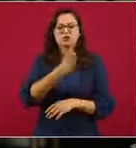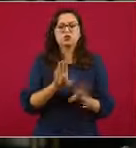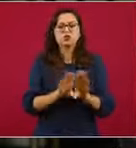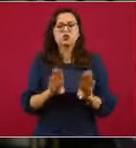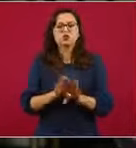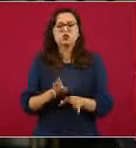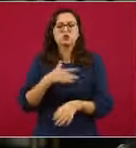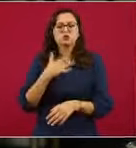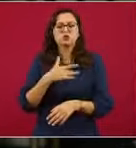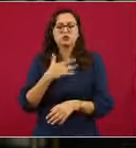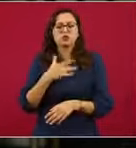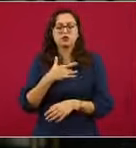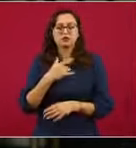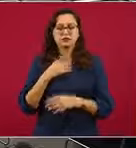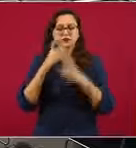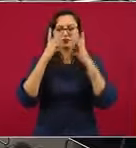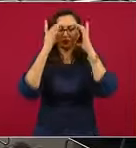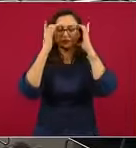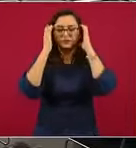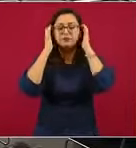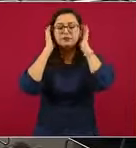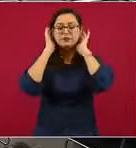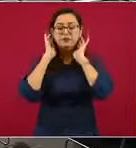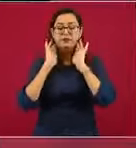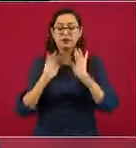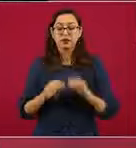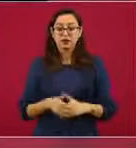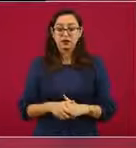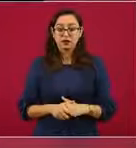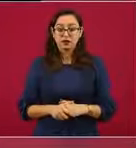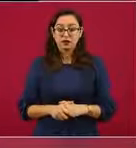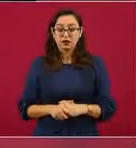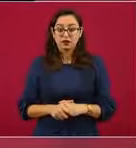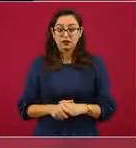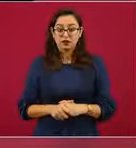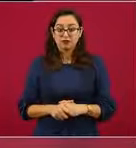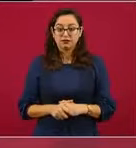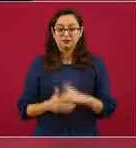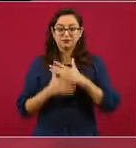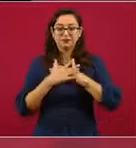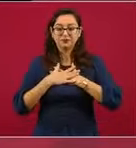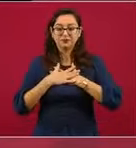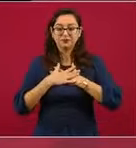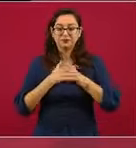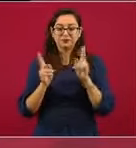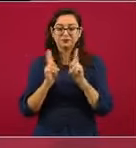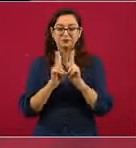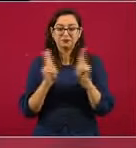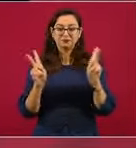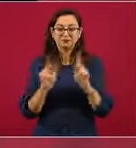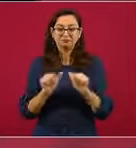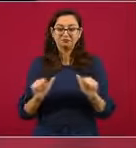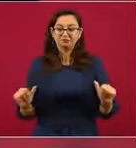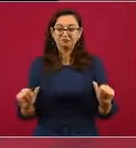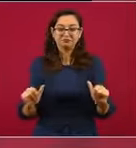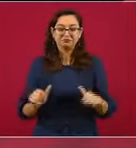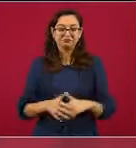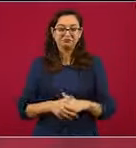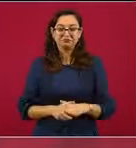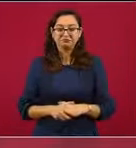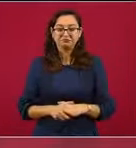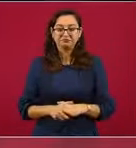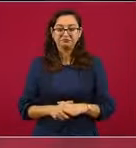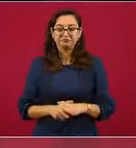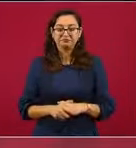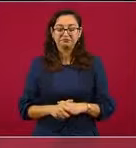Amor y paz, y decirle a nuestros adversarios que se